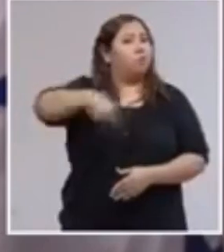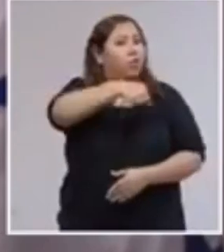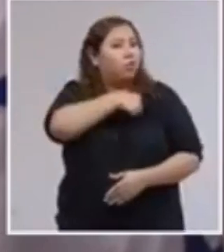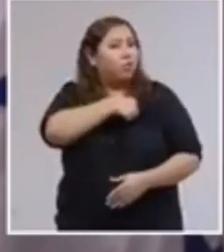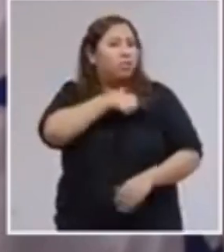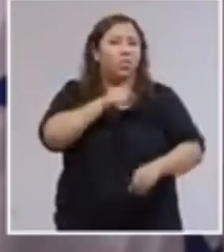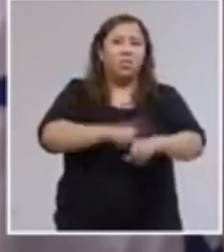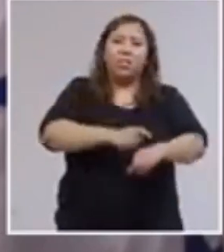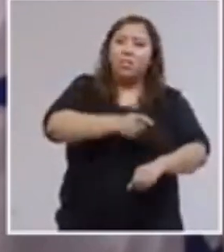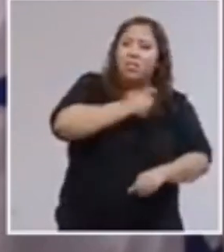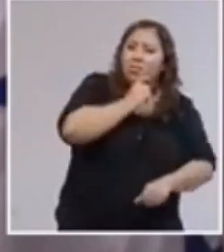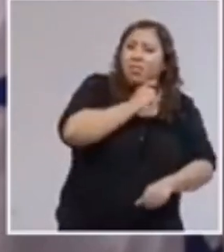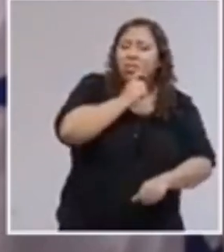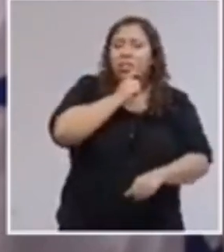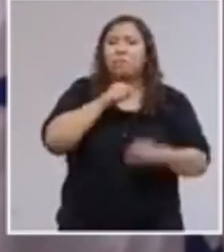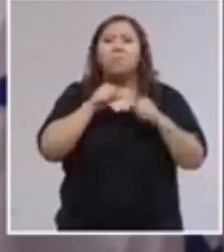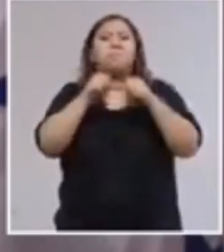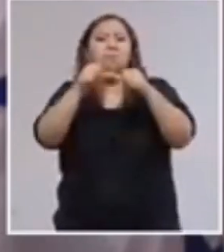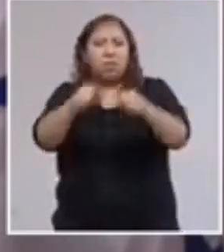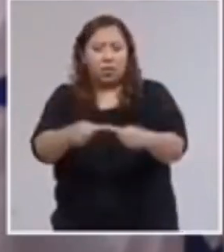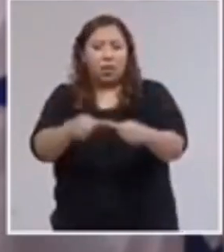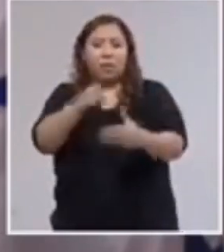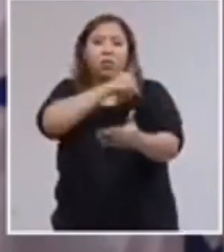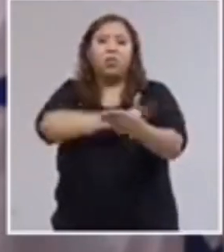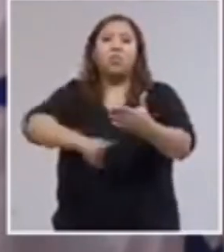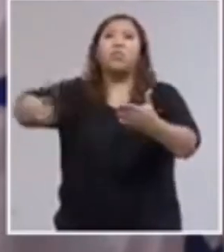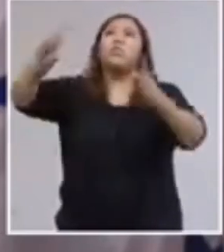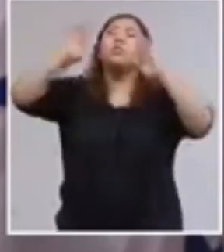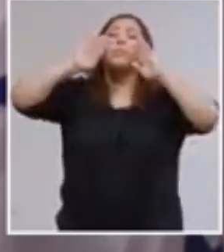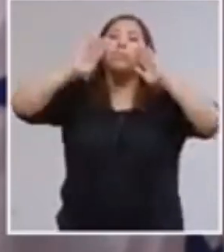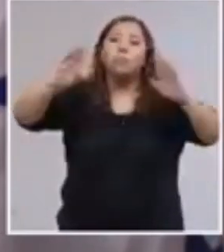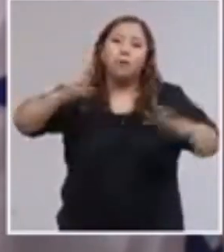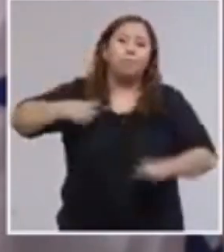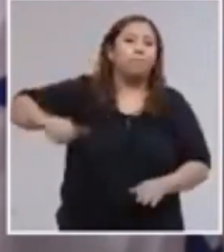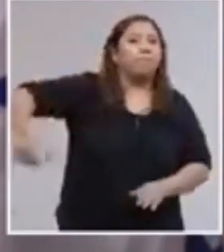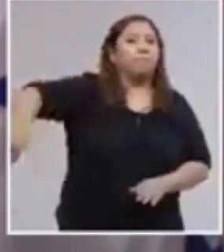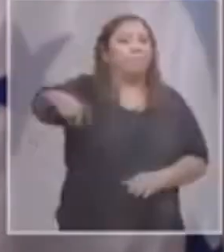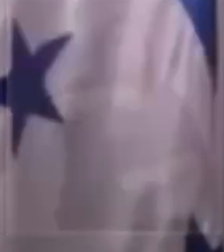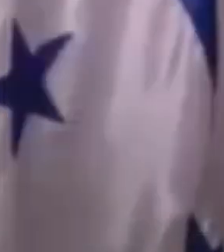Que Dios nos bendiga a todos. Gracias.